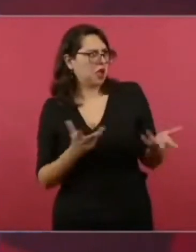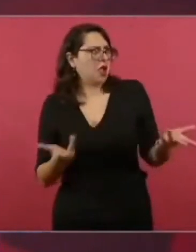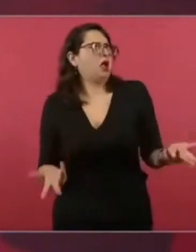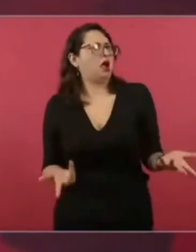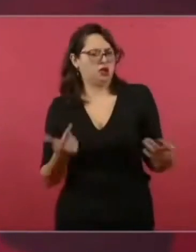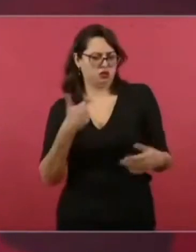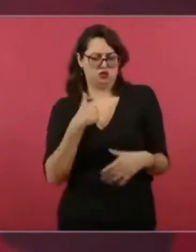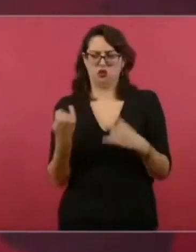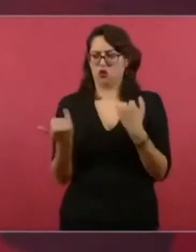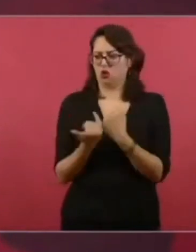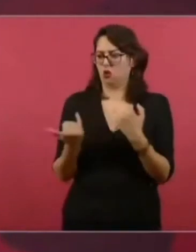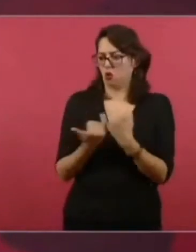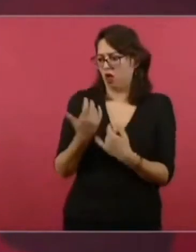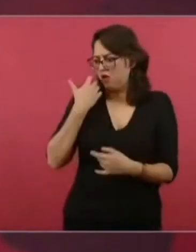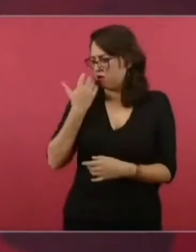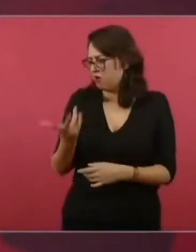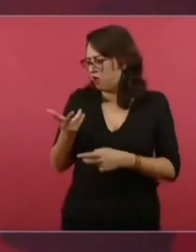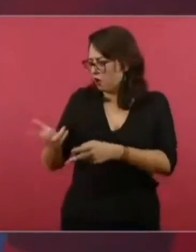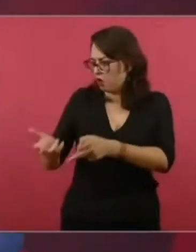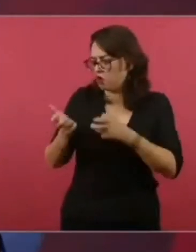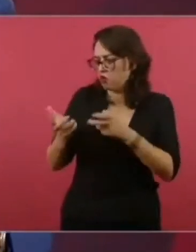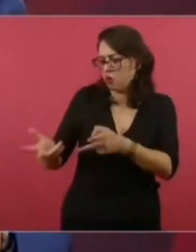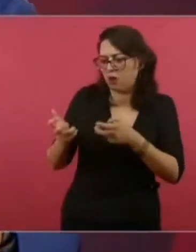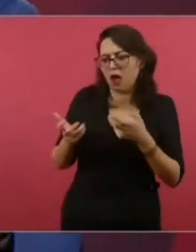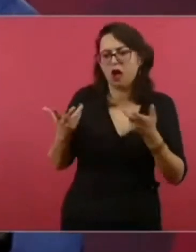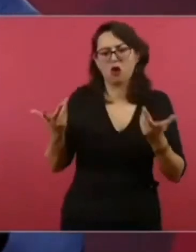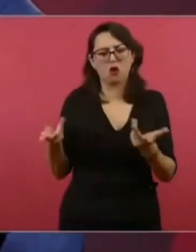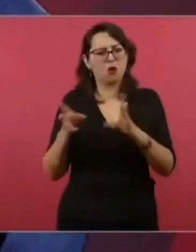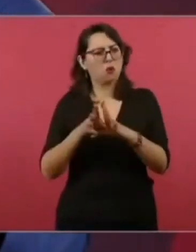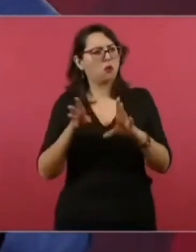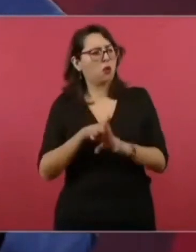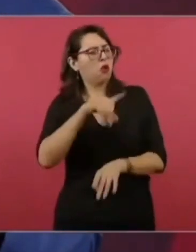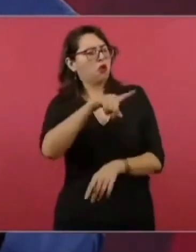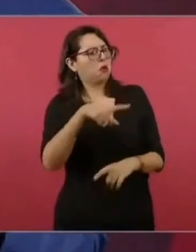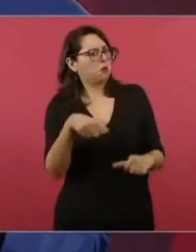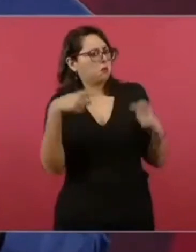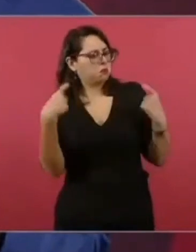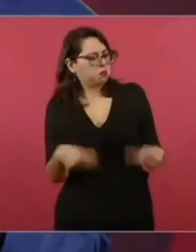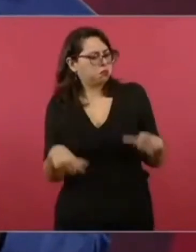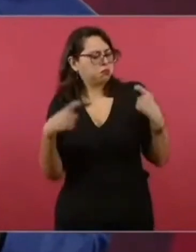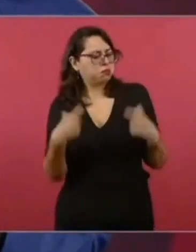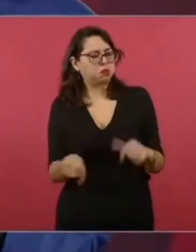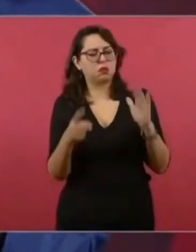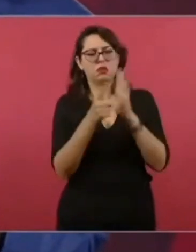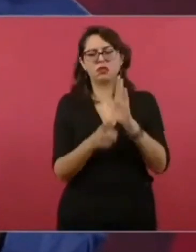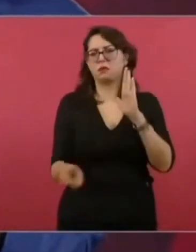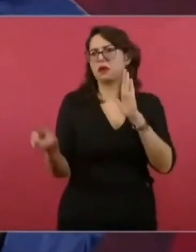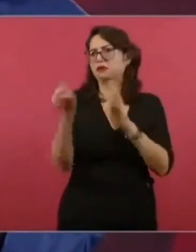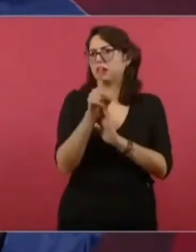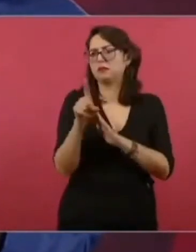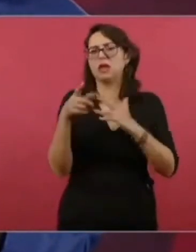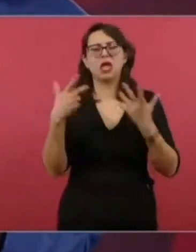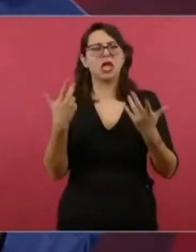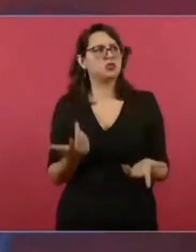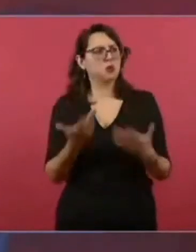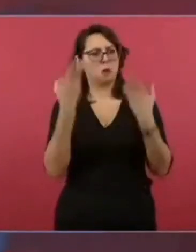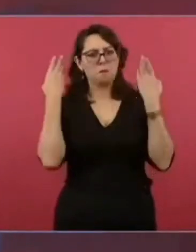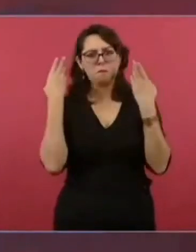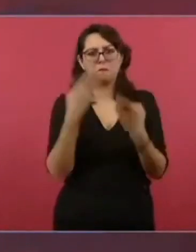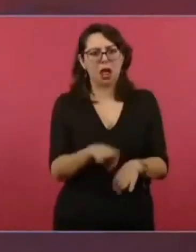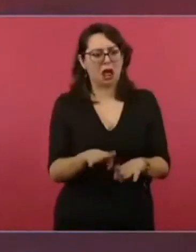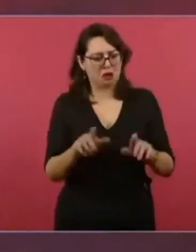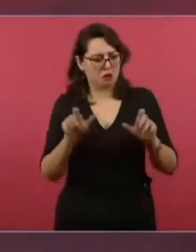si viven en las lomas, si tienen departamentos en el extranjero, si tienen cuentas de ahorro en paraísos fiscales.